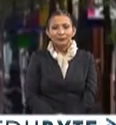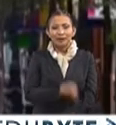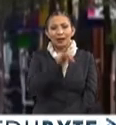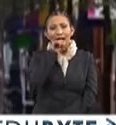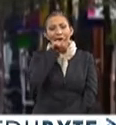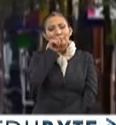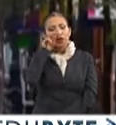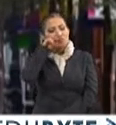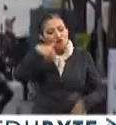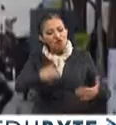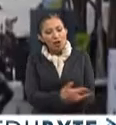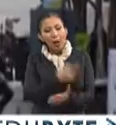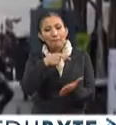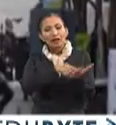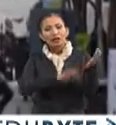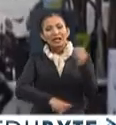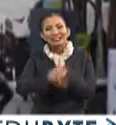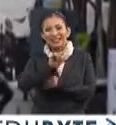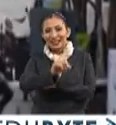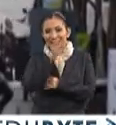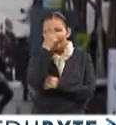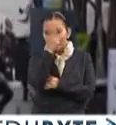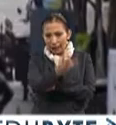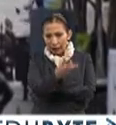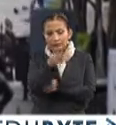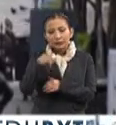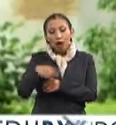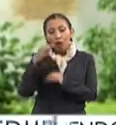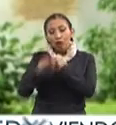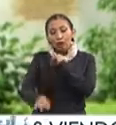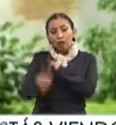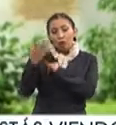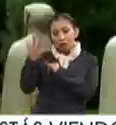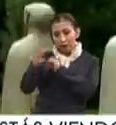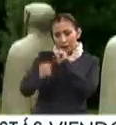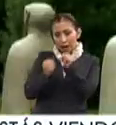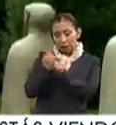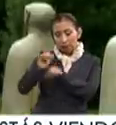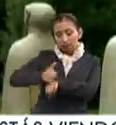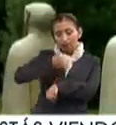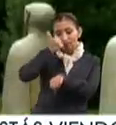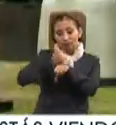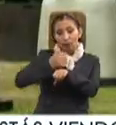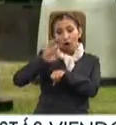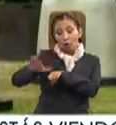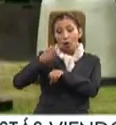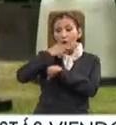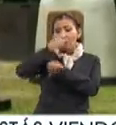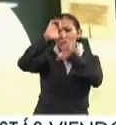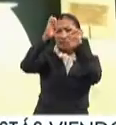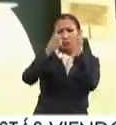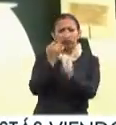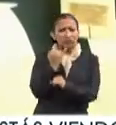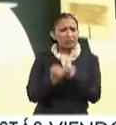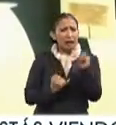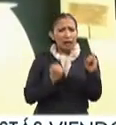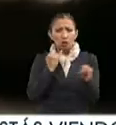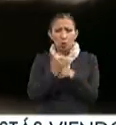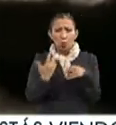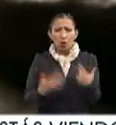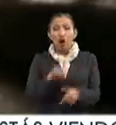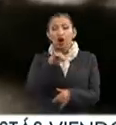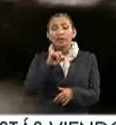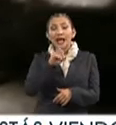Jalisco lo vio nacer en 1973. En la última década se ha consolidado como un escultor de talla internacional.